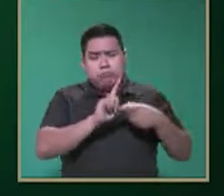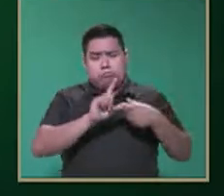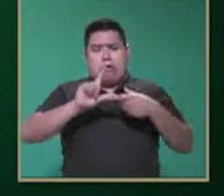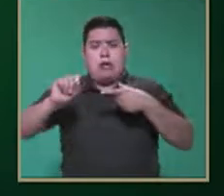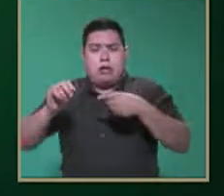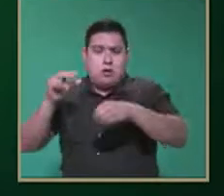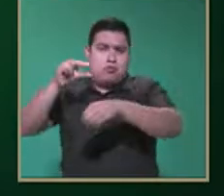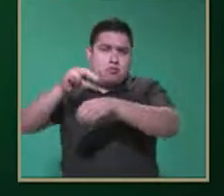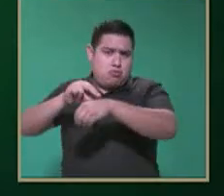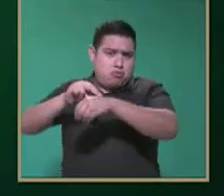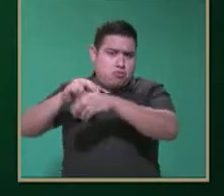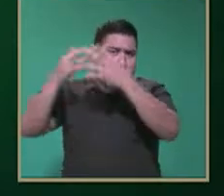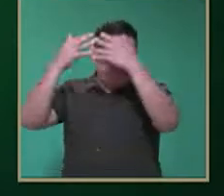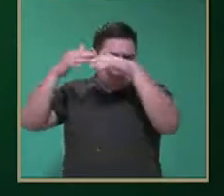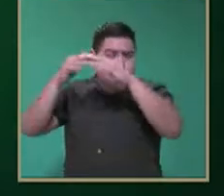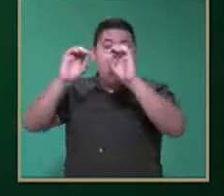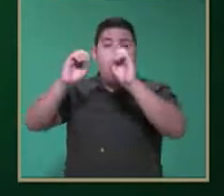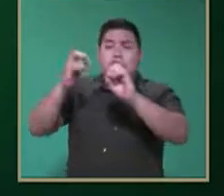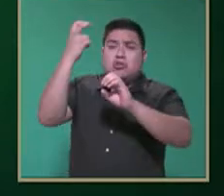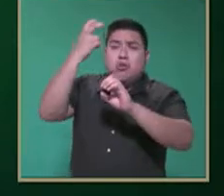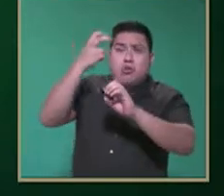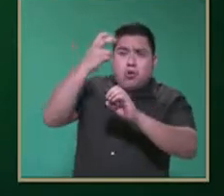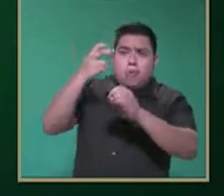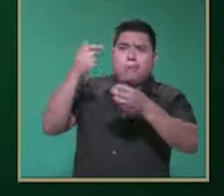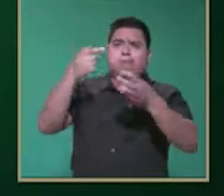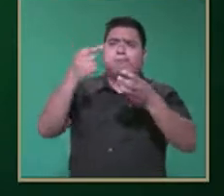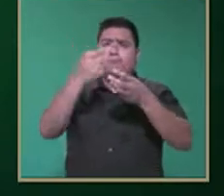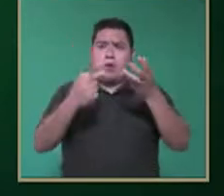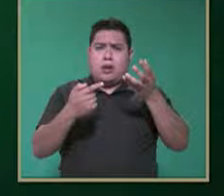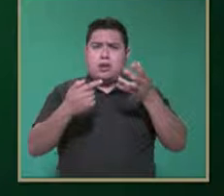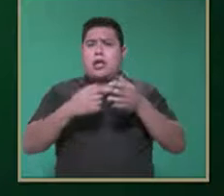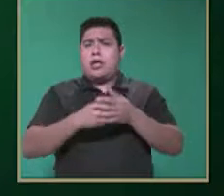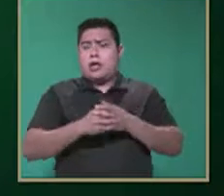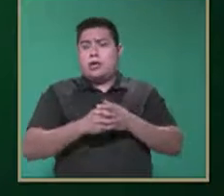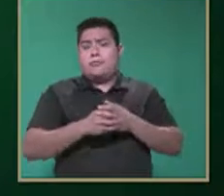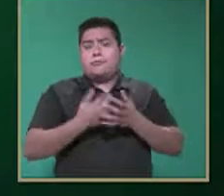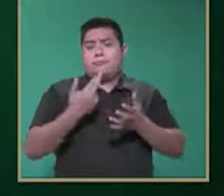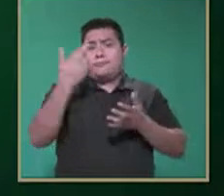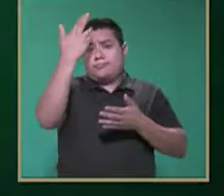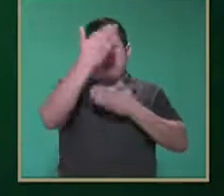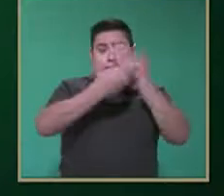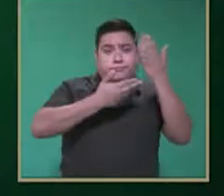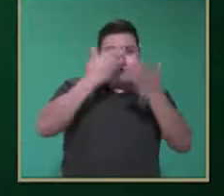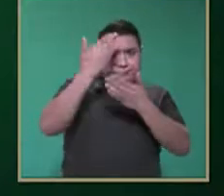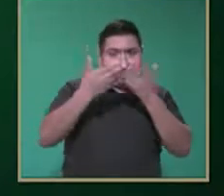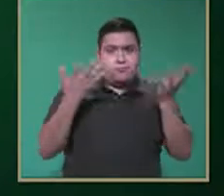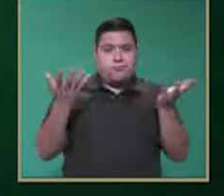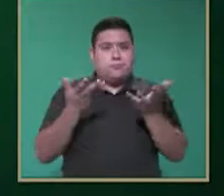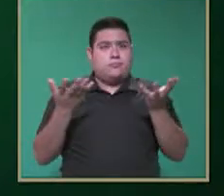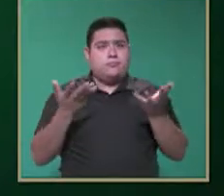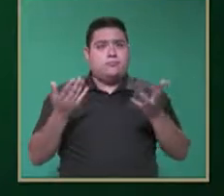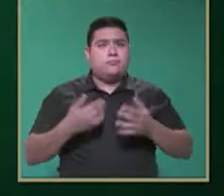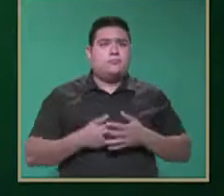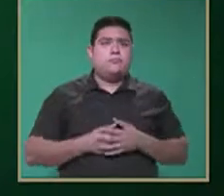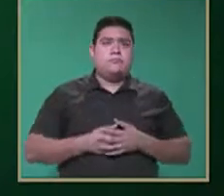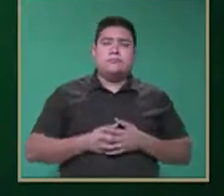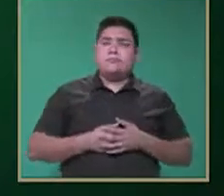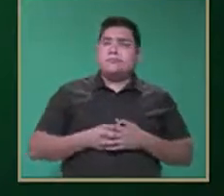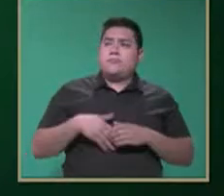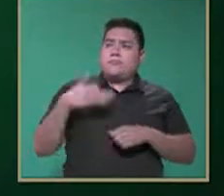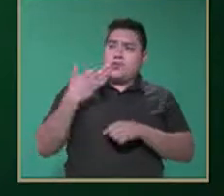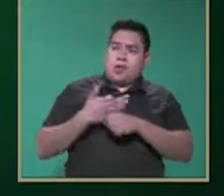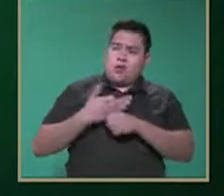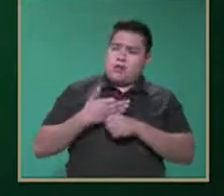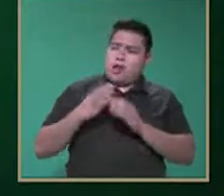descartar o corroborar el trastorno del espectro autista que ahorita, medida que